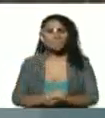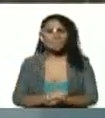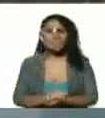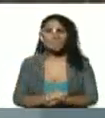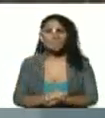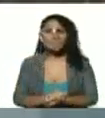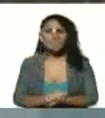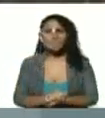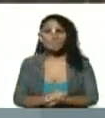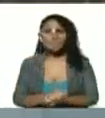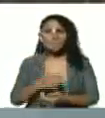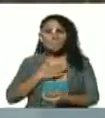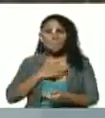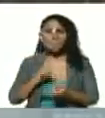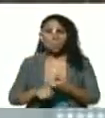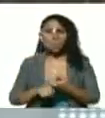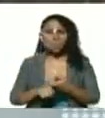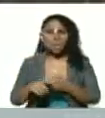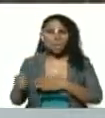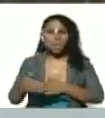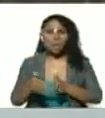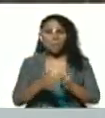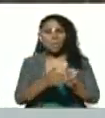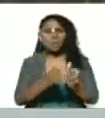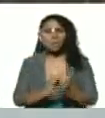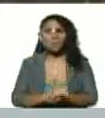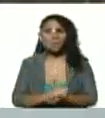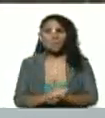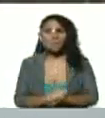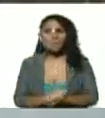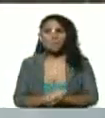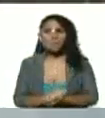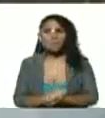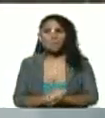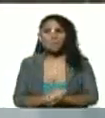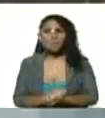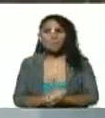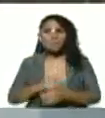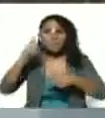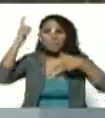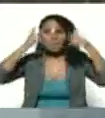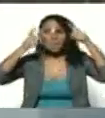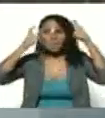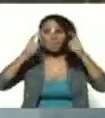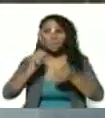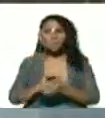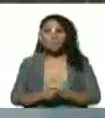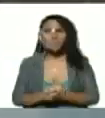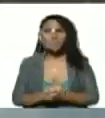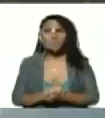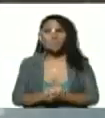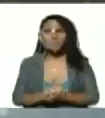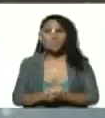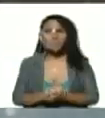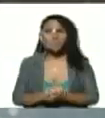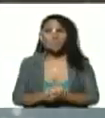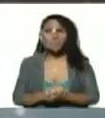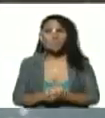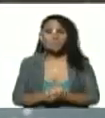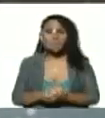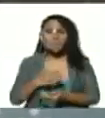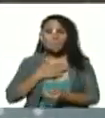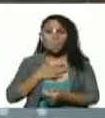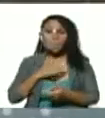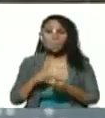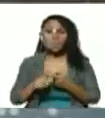Silia y el camino del chavismo Silia mi esposa